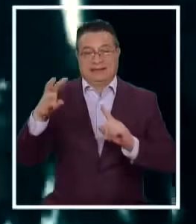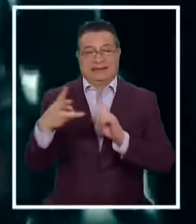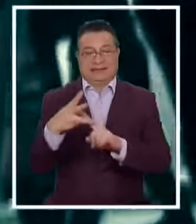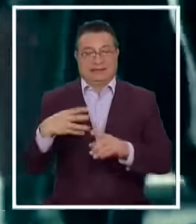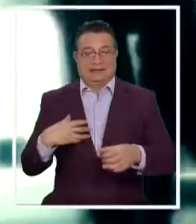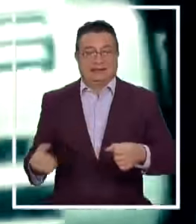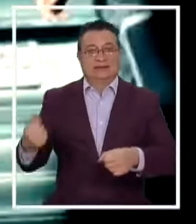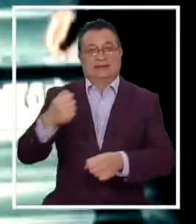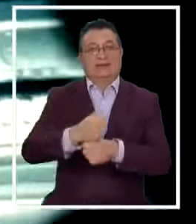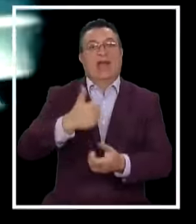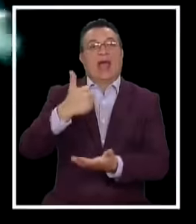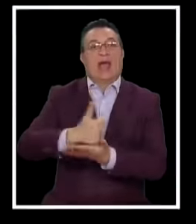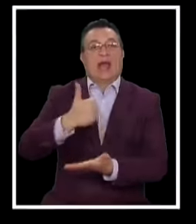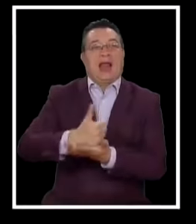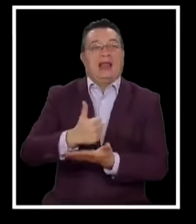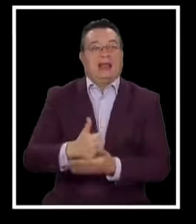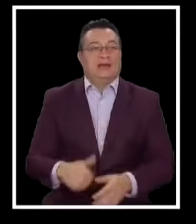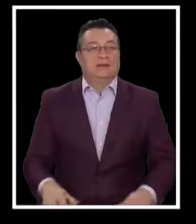periodo En la alcaldía